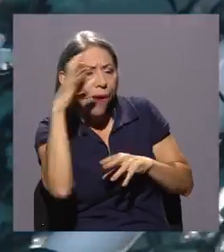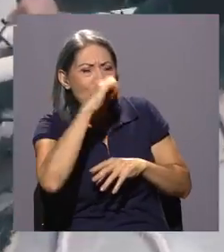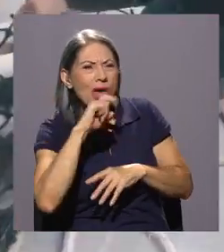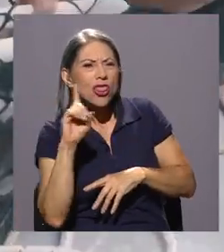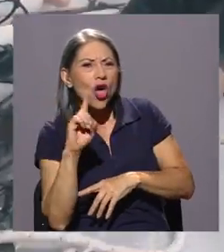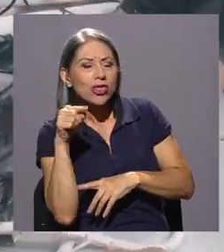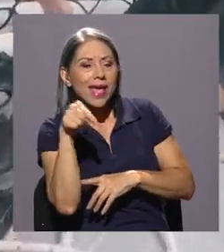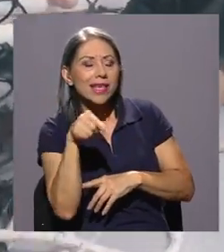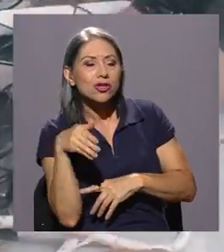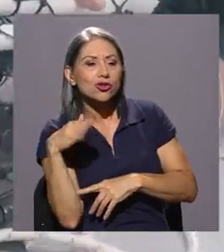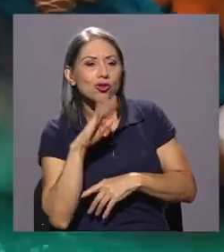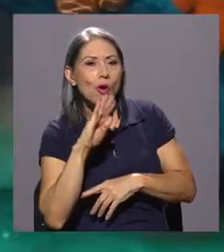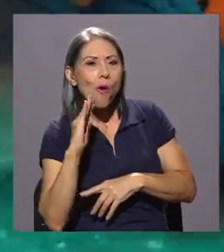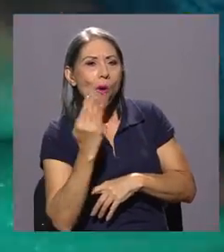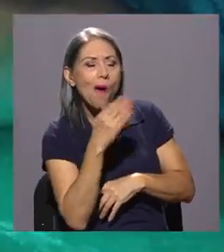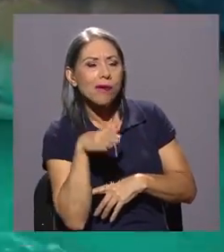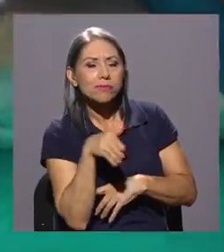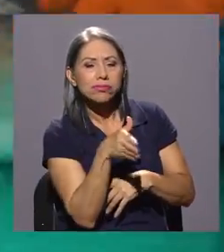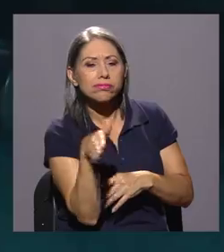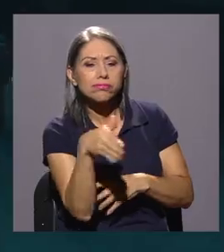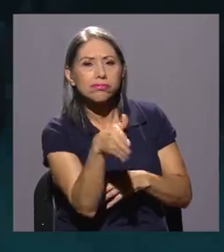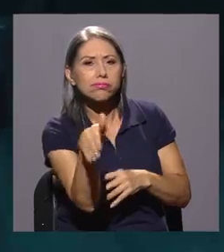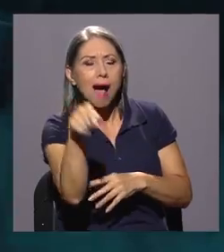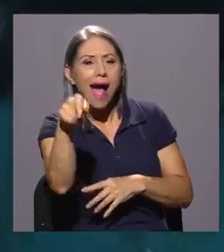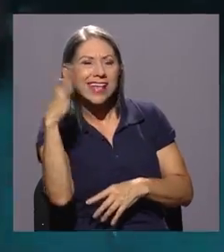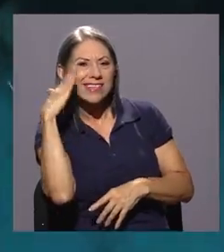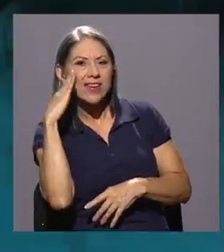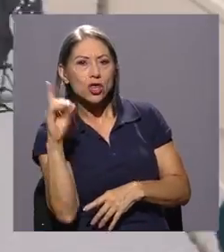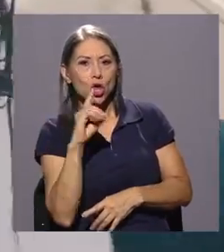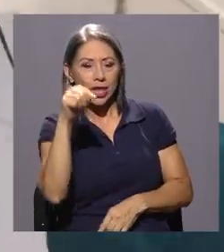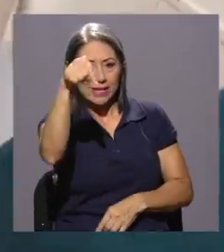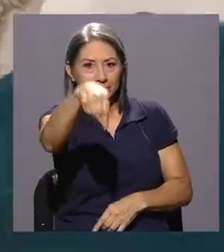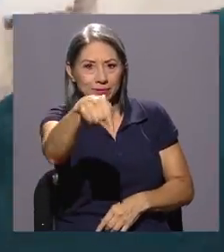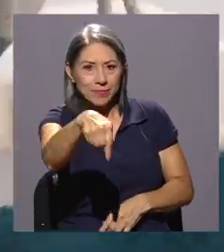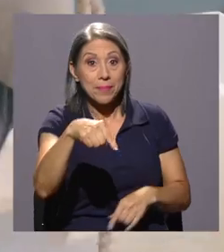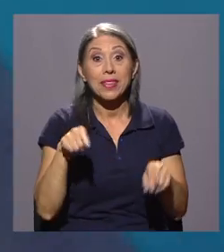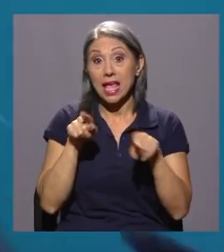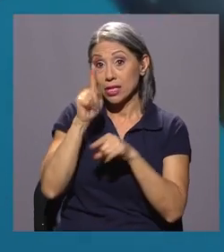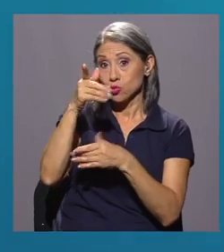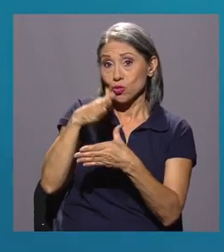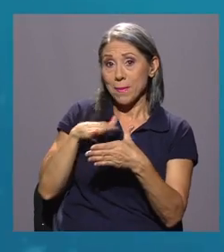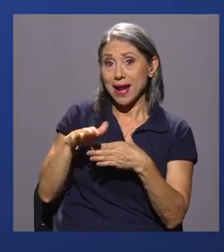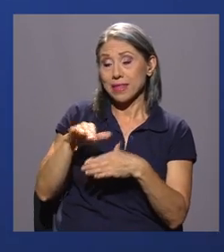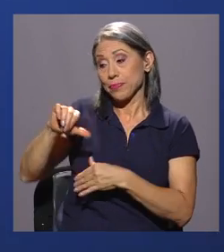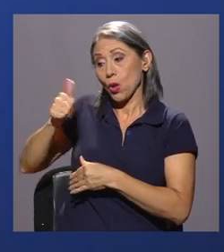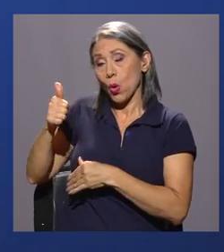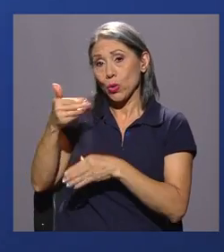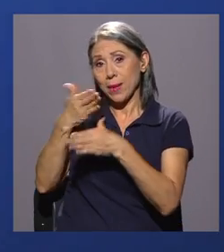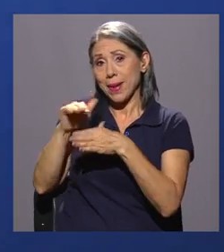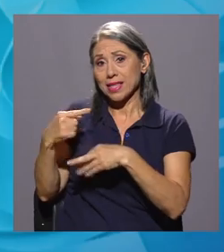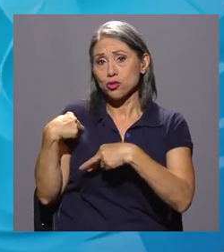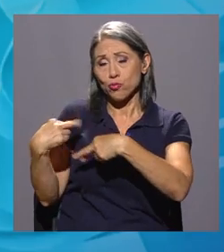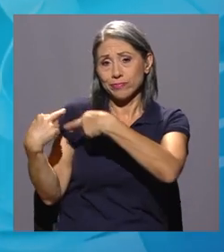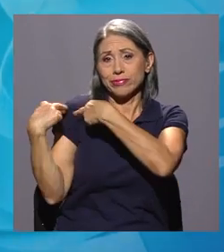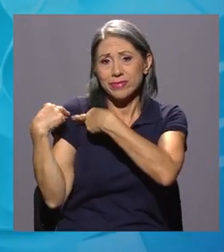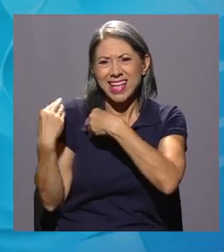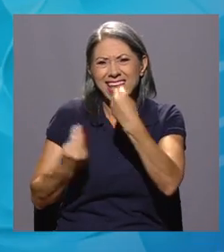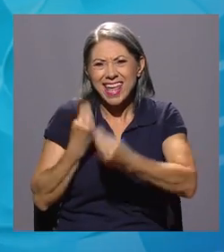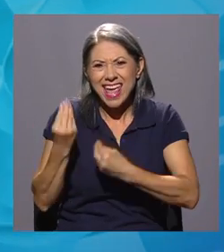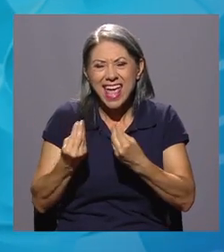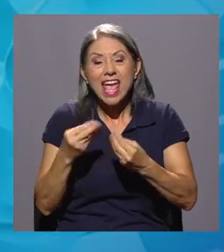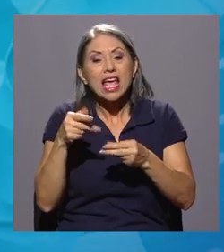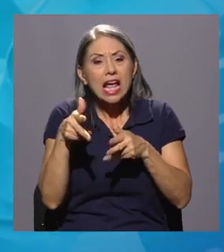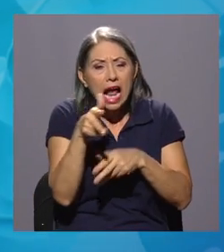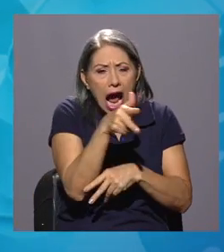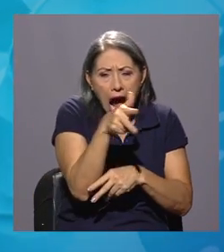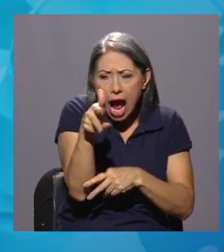tipo de marca que permite posteriormente detectar sus movimientos, esa es una parte del proyecto. Y la otra, que es la que yo voy a estar un poco más a cargo, es de la parte de las